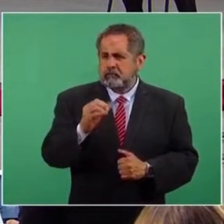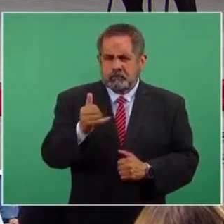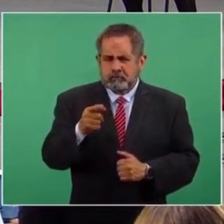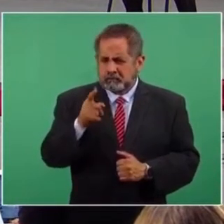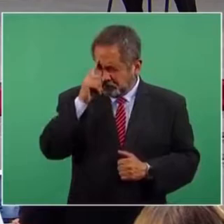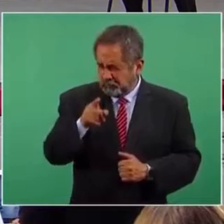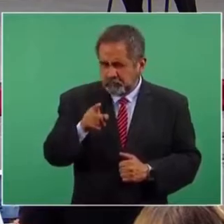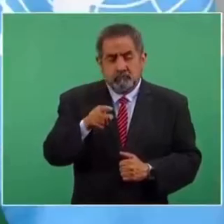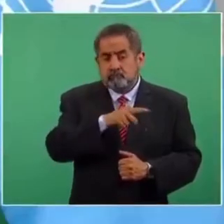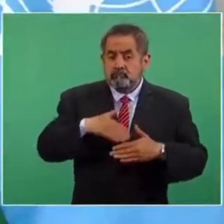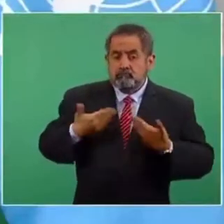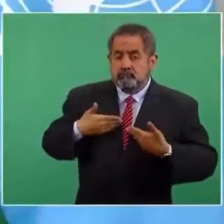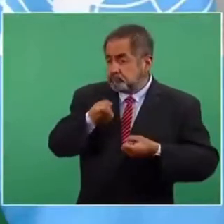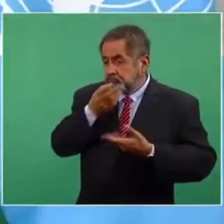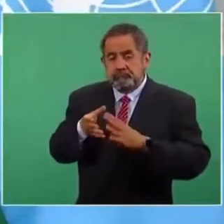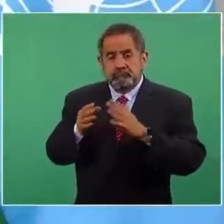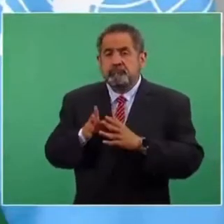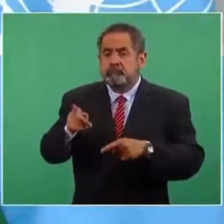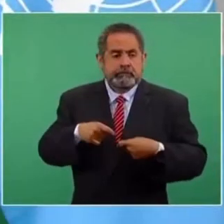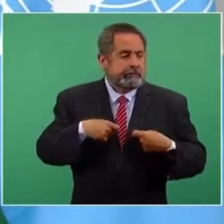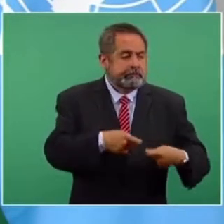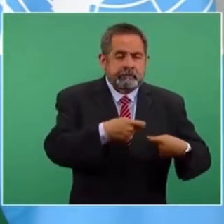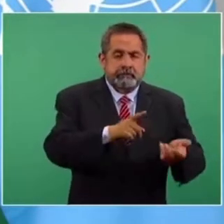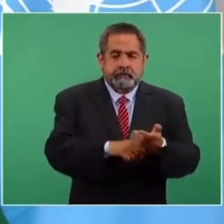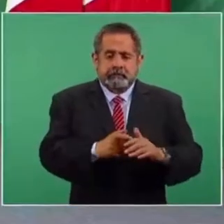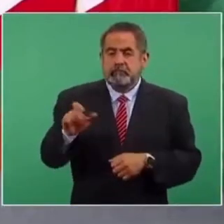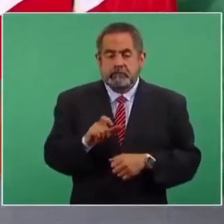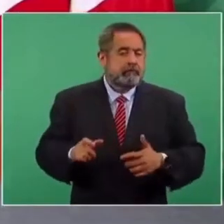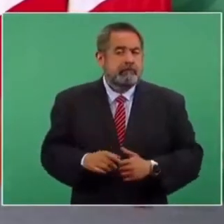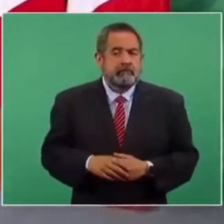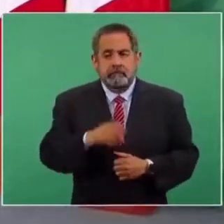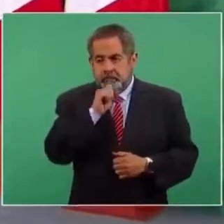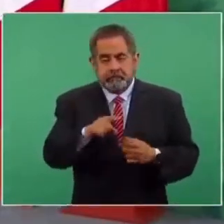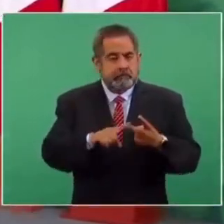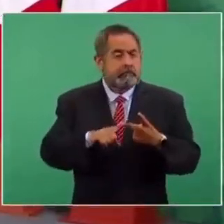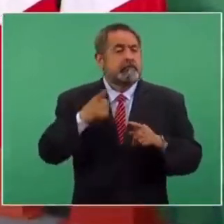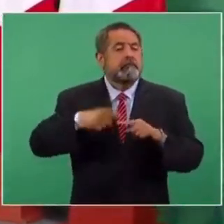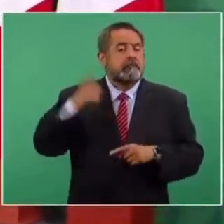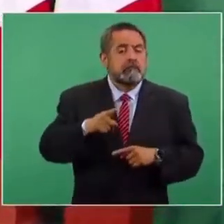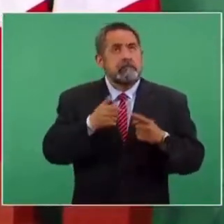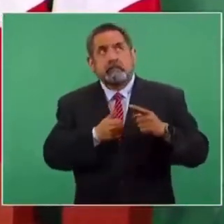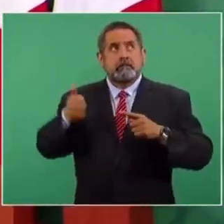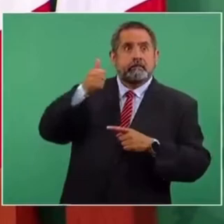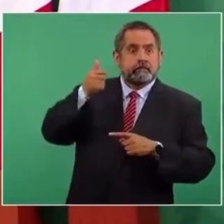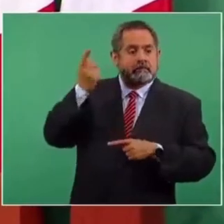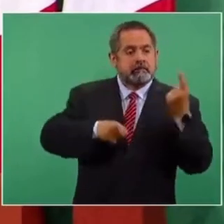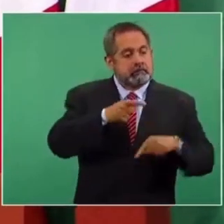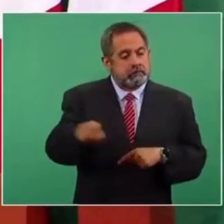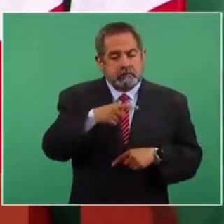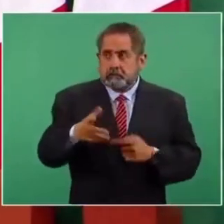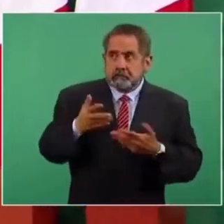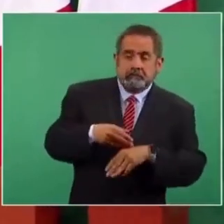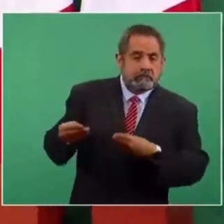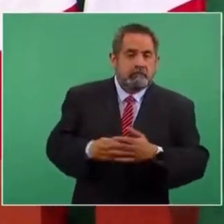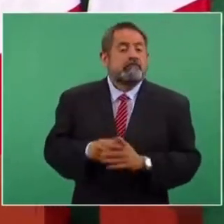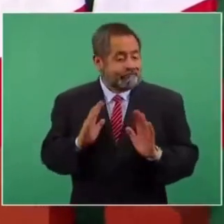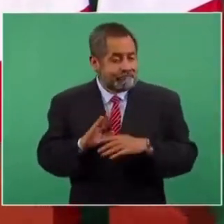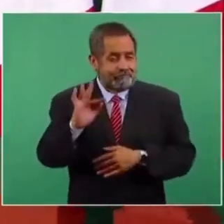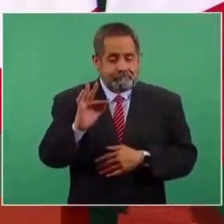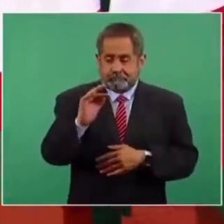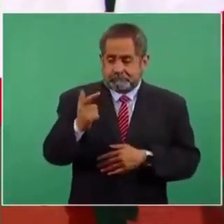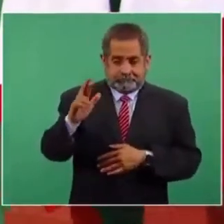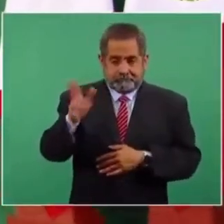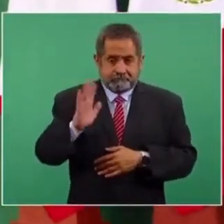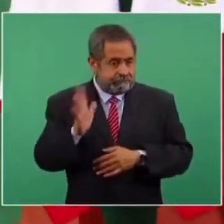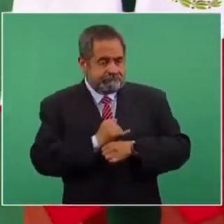declaró que entregaban estos sobornos y que lo hacía por instrucciones de otras autoridades. Entonces, ya la fiscalía